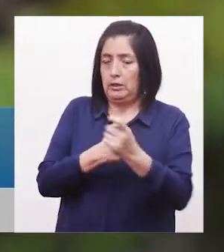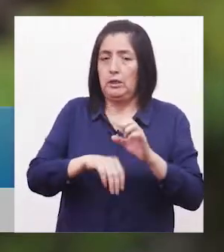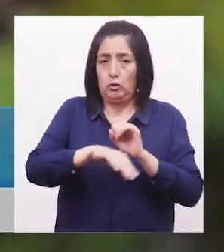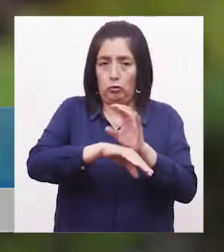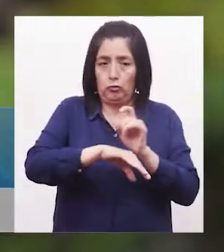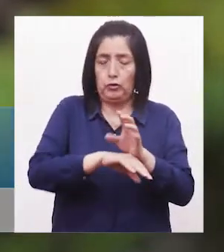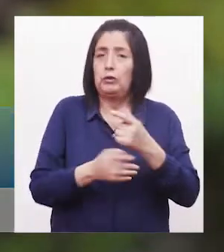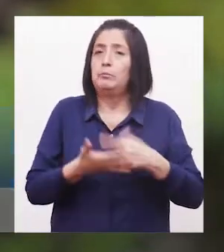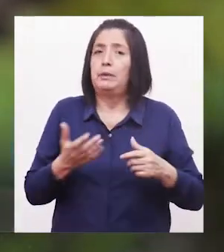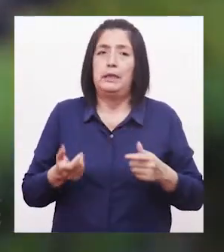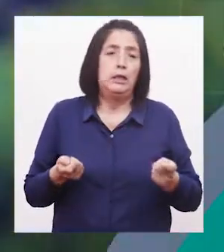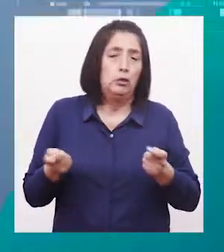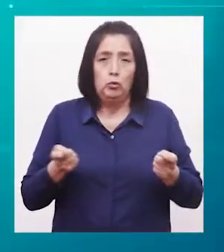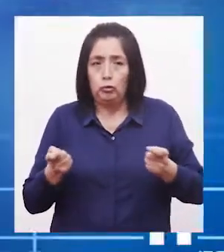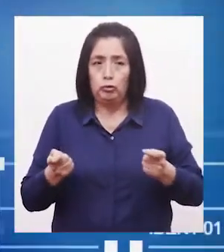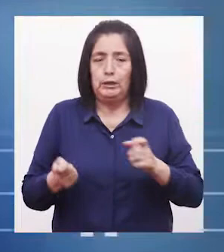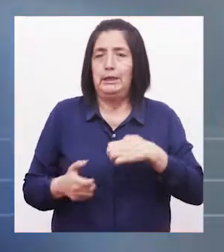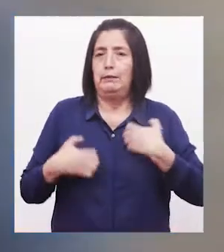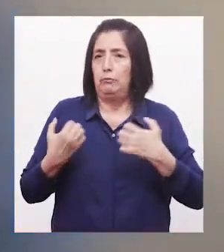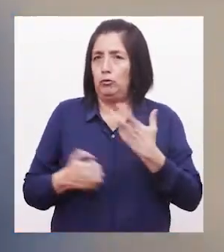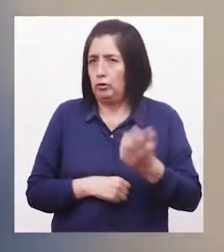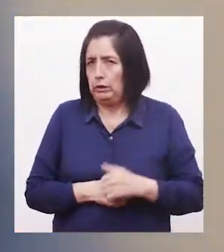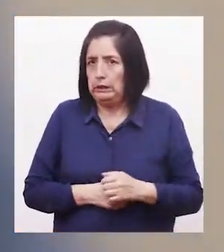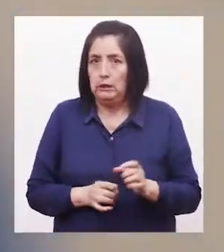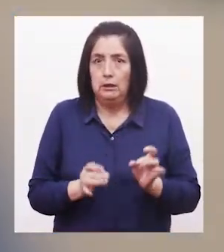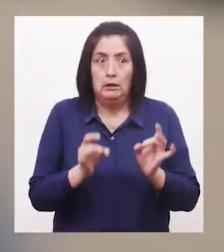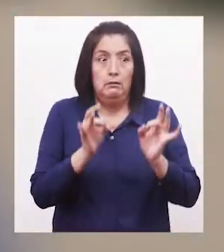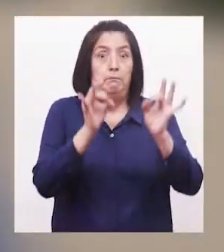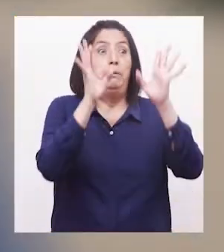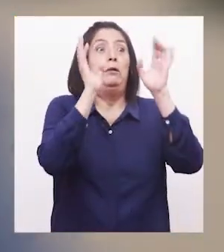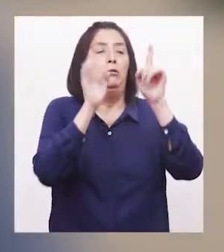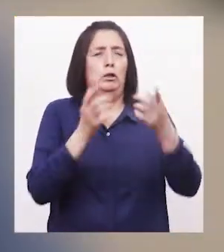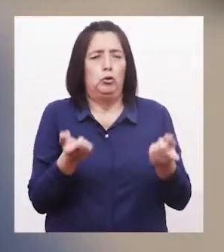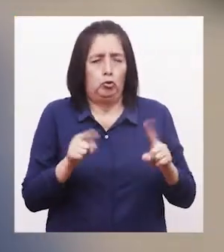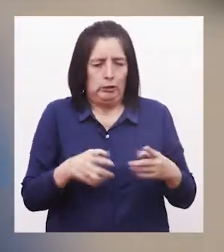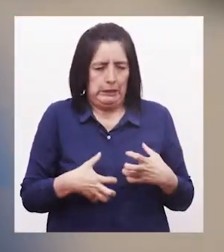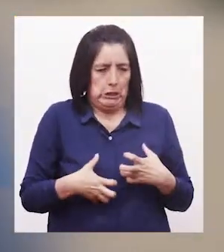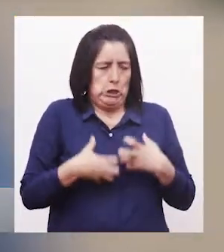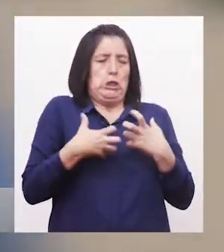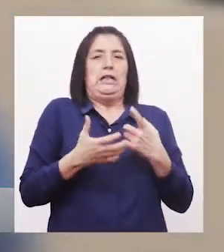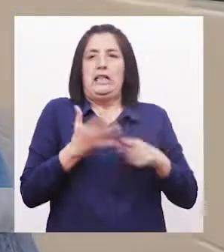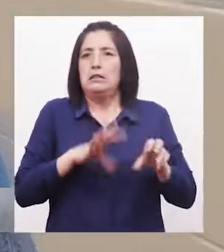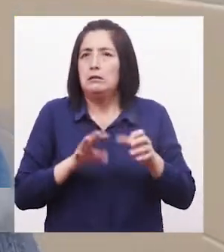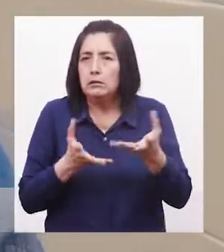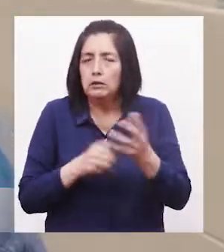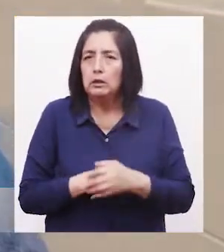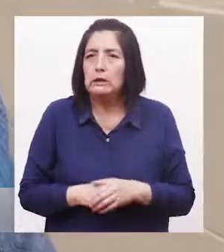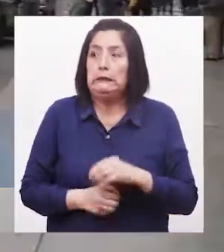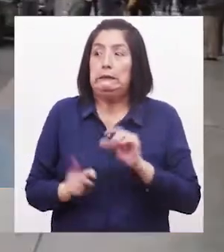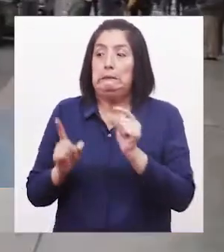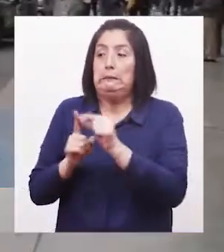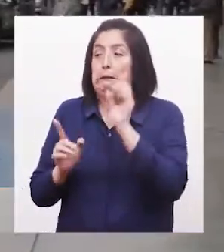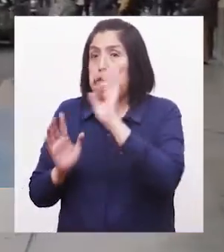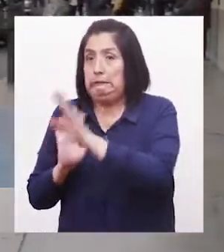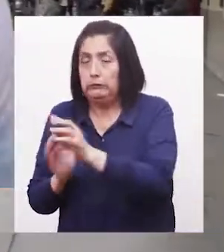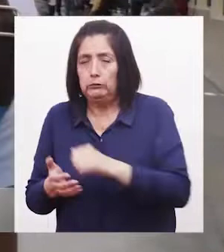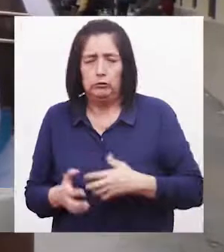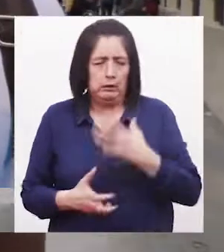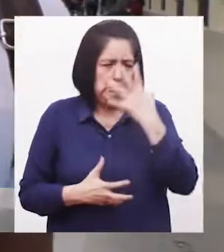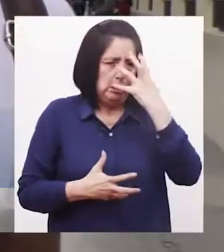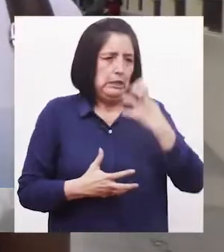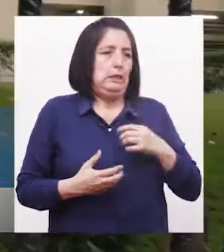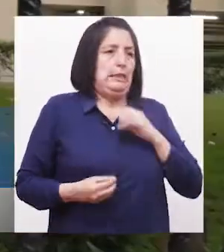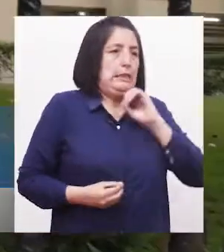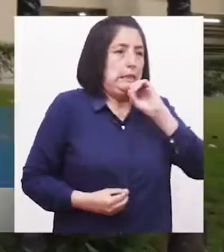consejos para manejar nuestras emociones ¿Qué es lo peor que hiciste en un ataque de ira? Insultar Cuando uno está molesto, dice